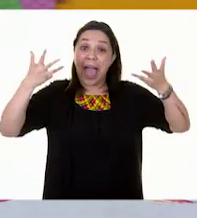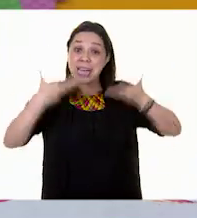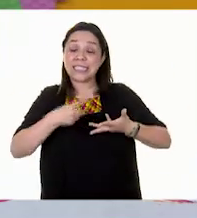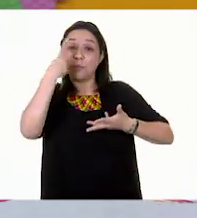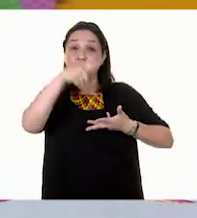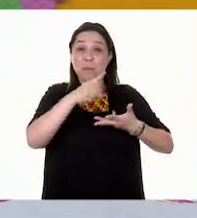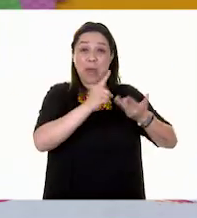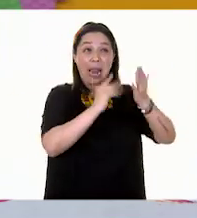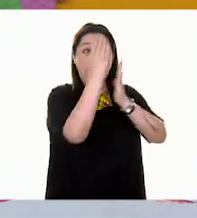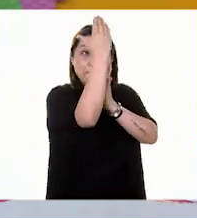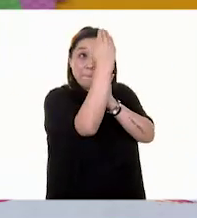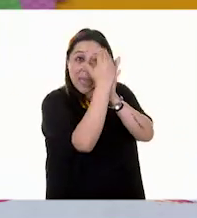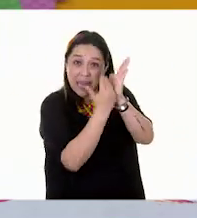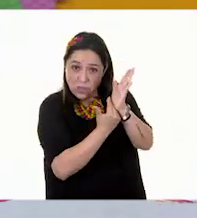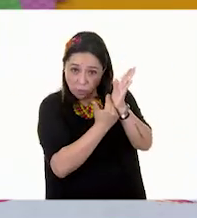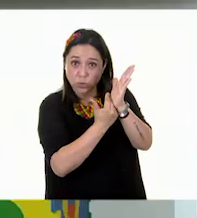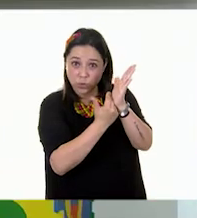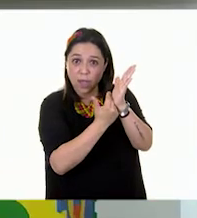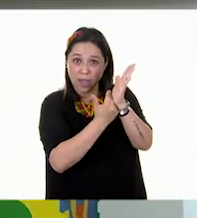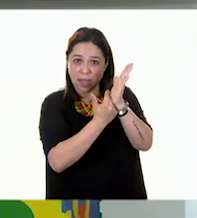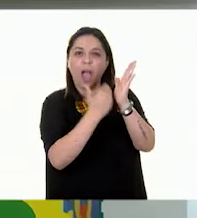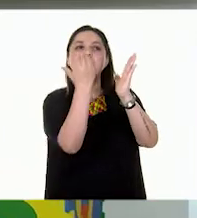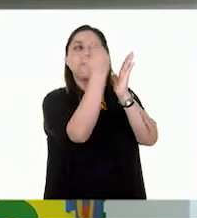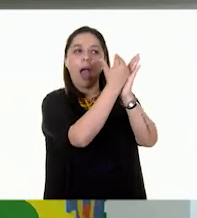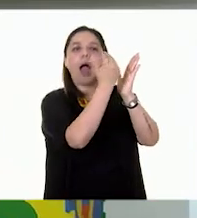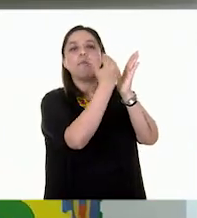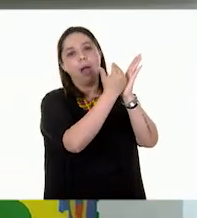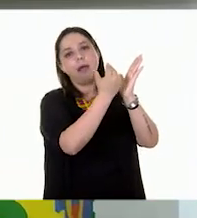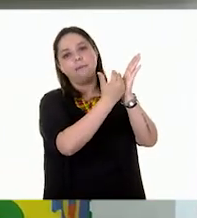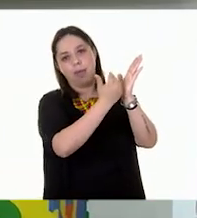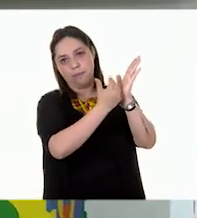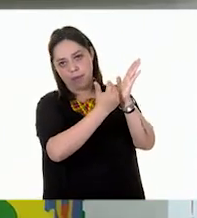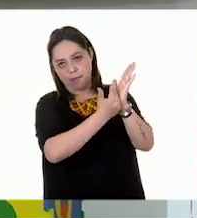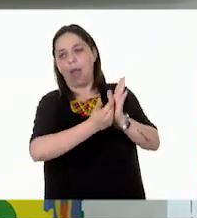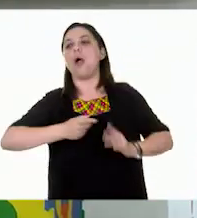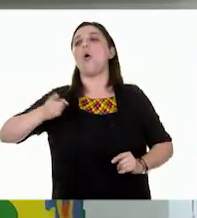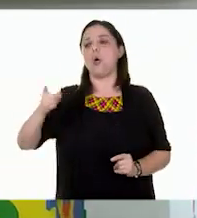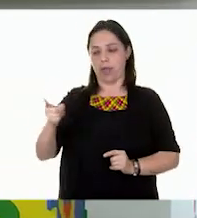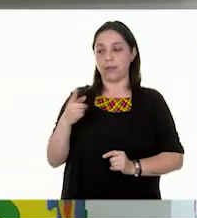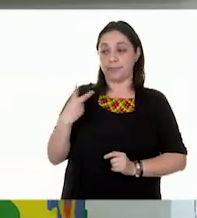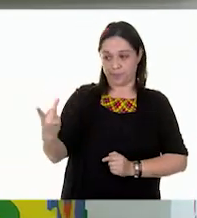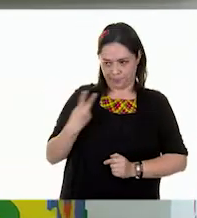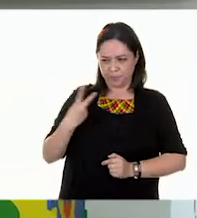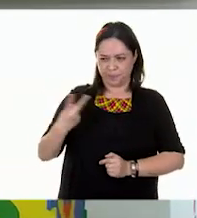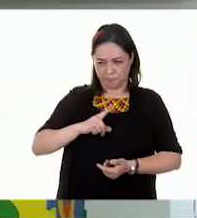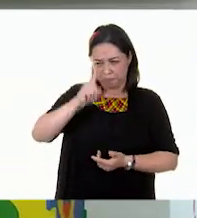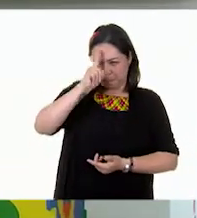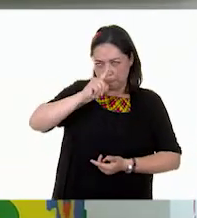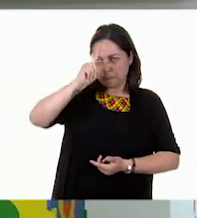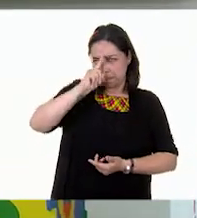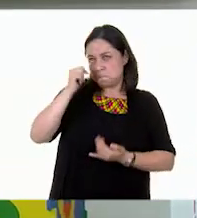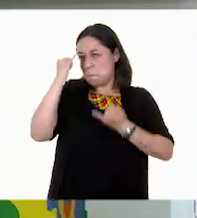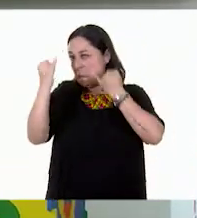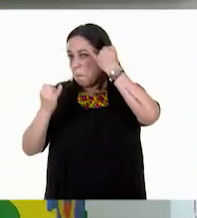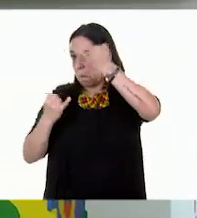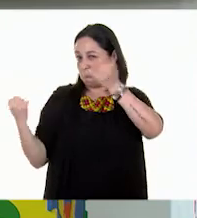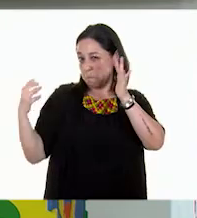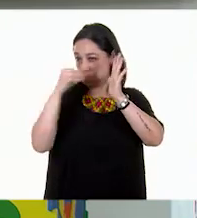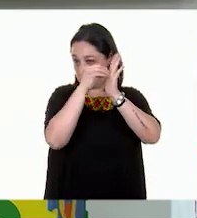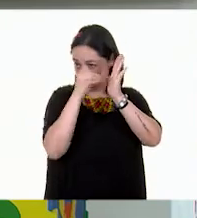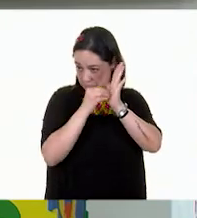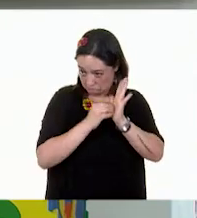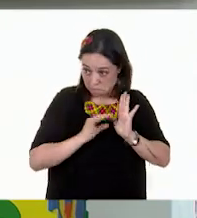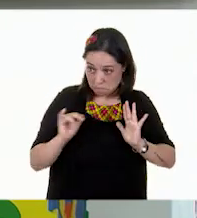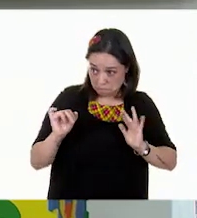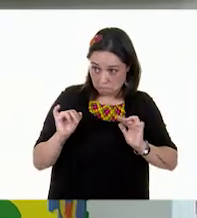el problema. Ajá. Tú y yo, Gloria, iremos diciendo las recomendaciones que se nos ocurran. ¿De acuerdo? Sí, sí, sí. Vamos, vamos,